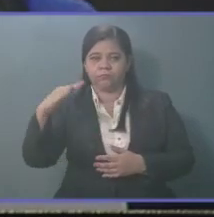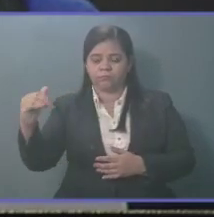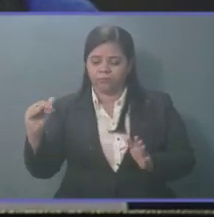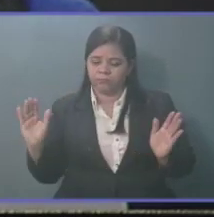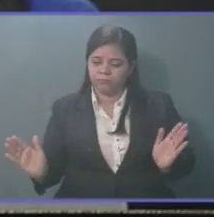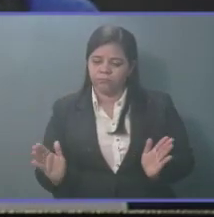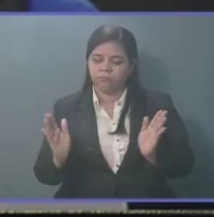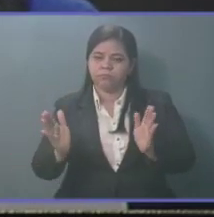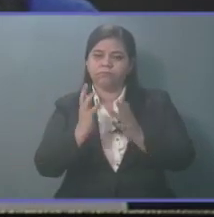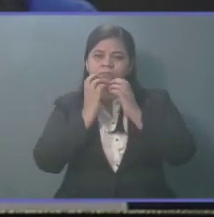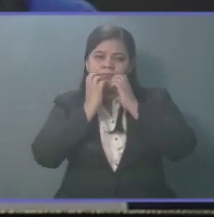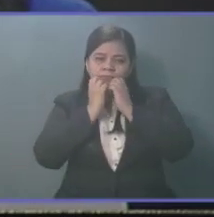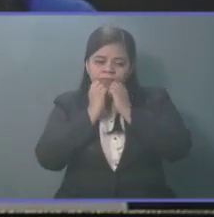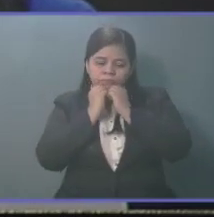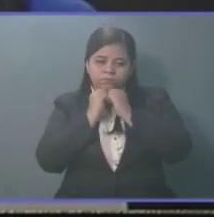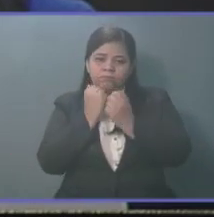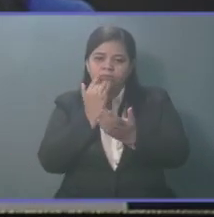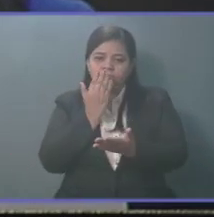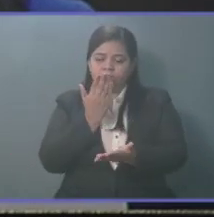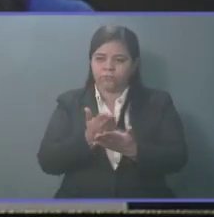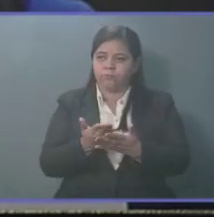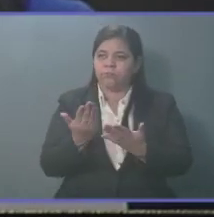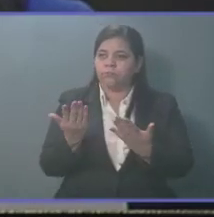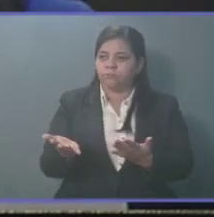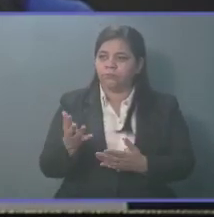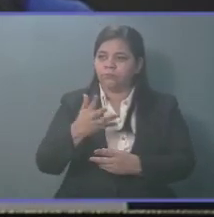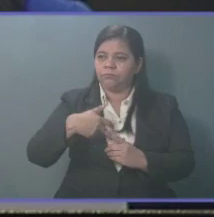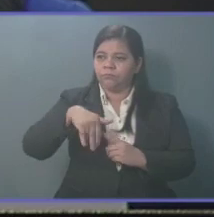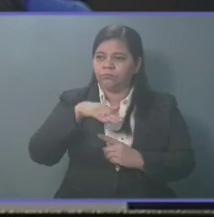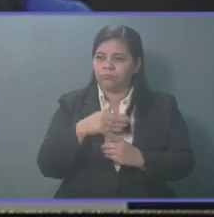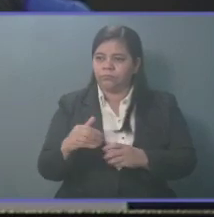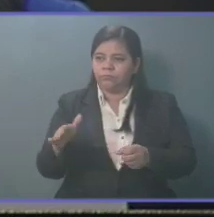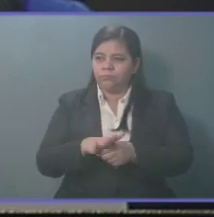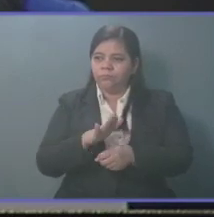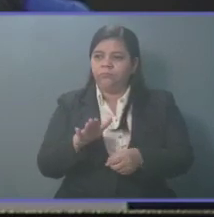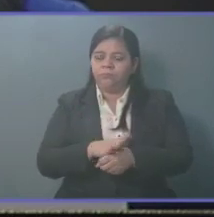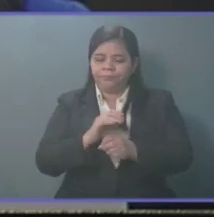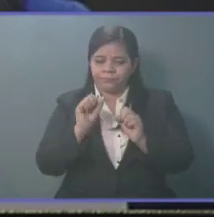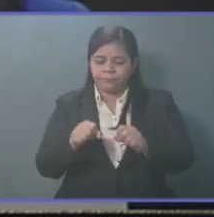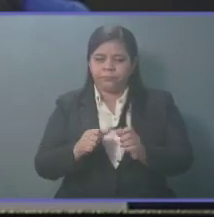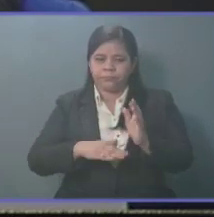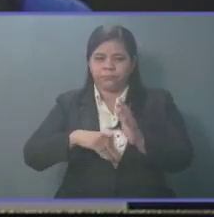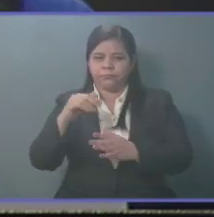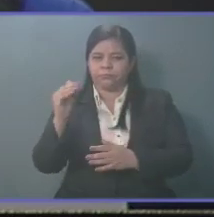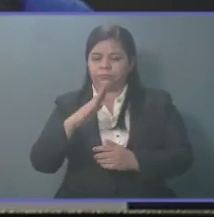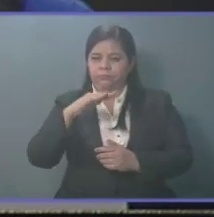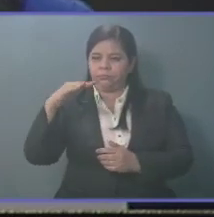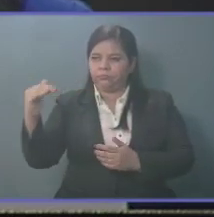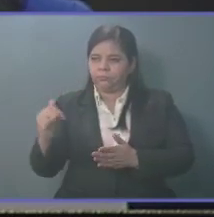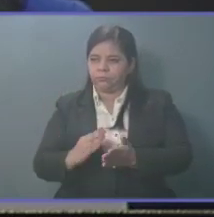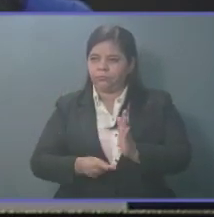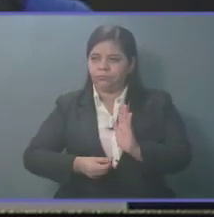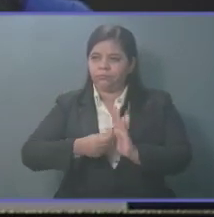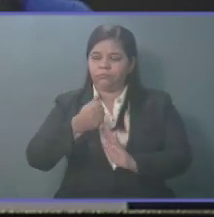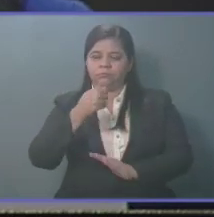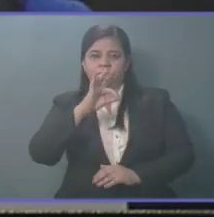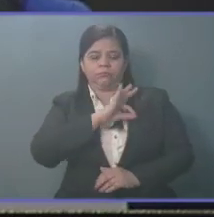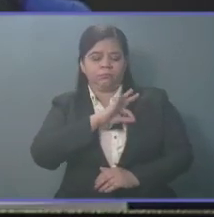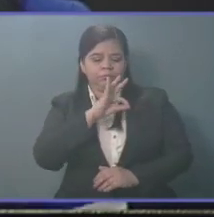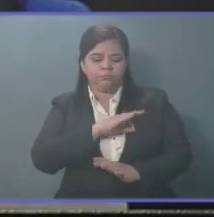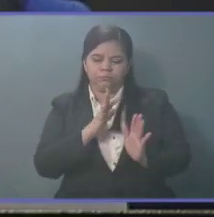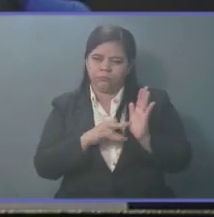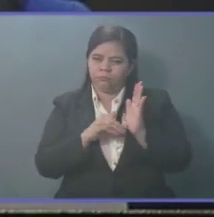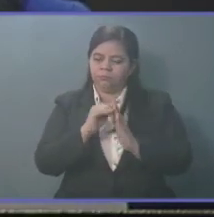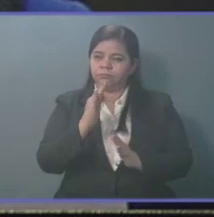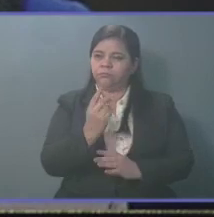y protegerá la iniciativa privada dentro de las condiciones necesarias para acrecentar la riqueza nacional para los beneficios de esta al mayor número